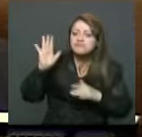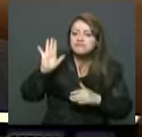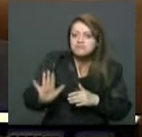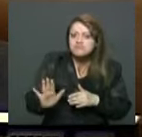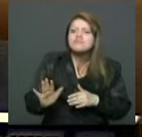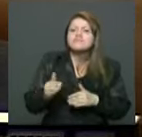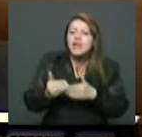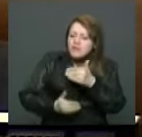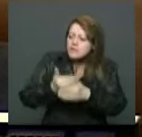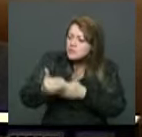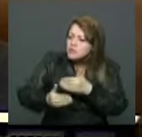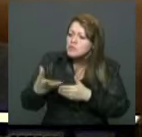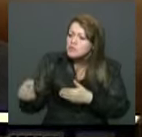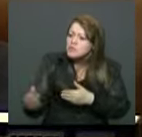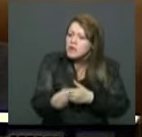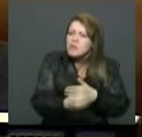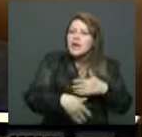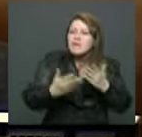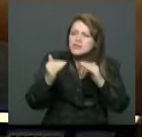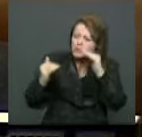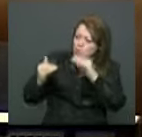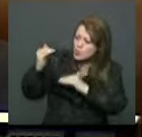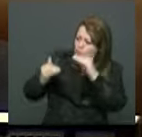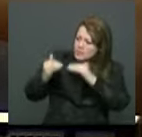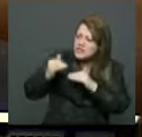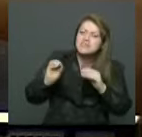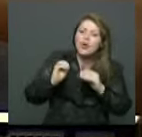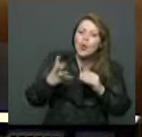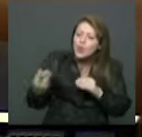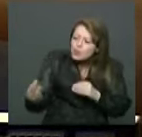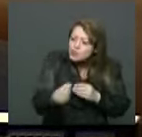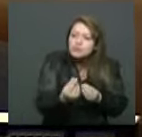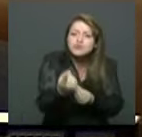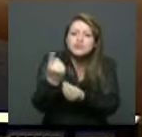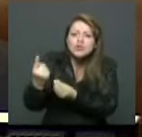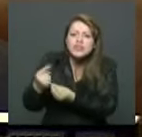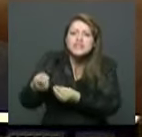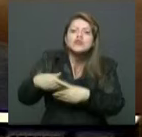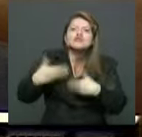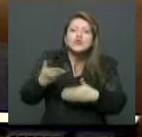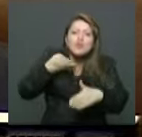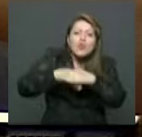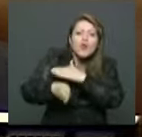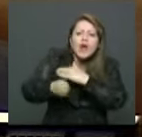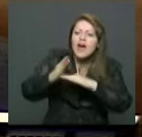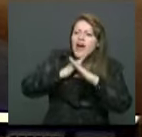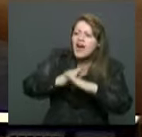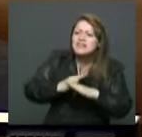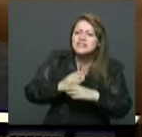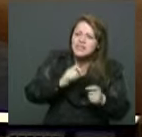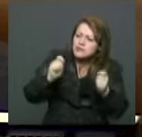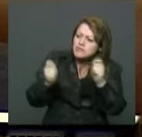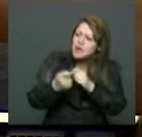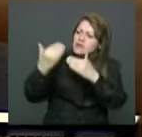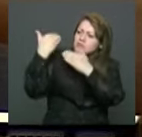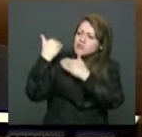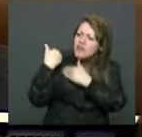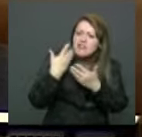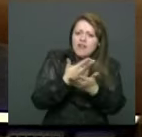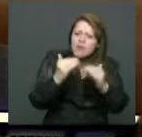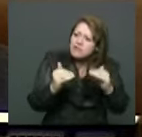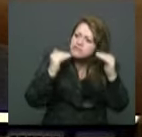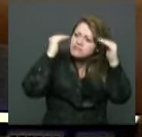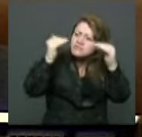estas curules sea mucho mayor y en el caso de los partidos minoritarios generando una barrera de acceso a estos cargos de elección popular mucho